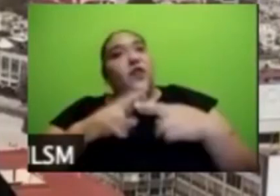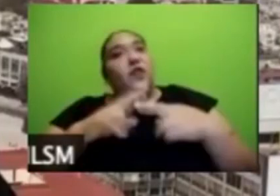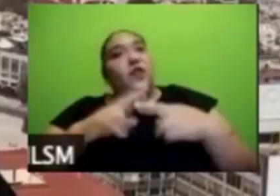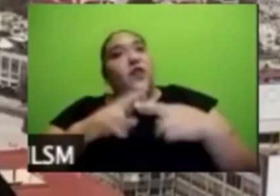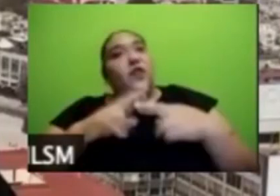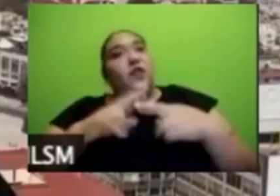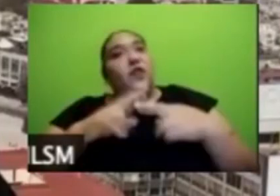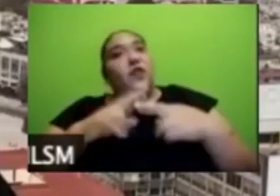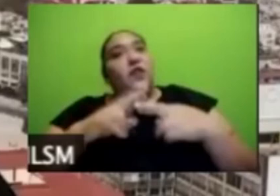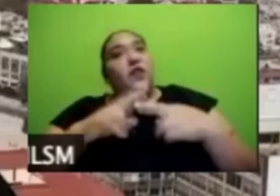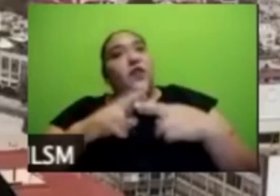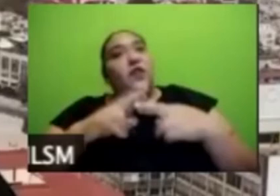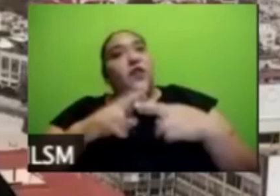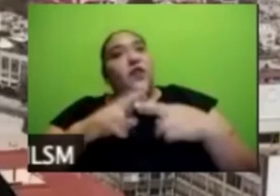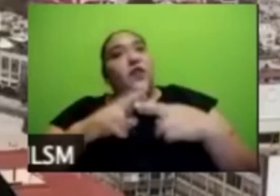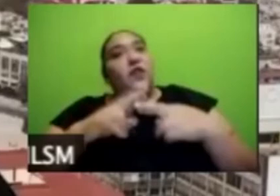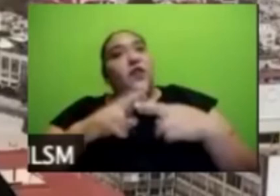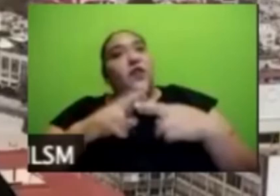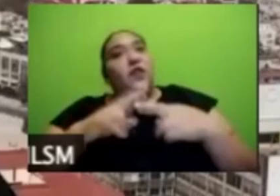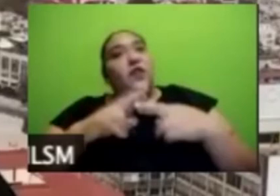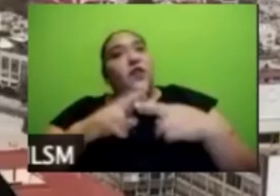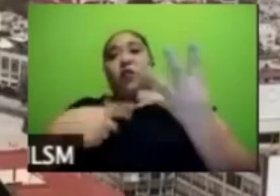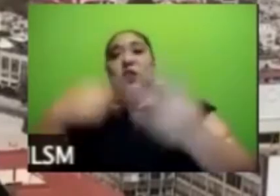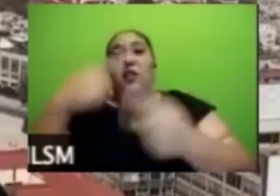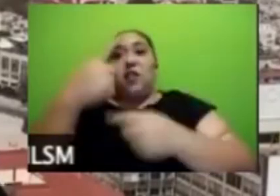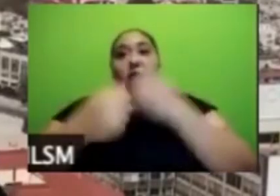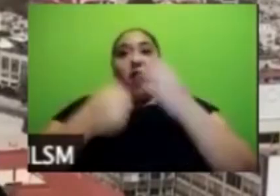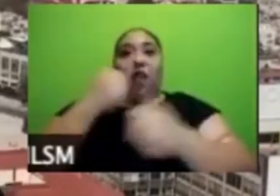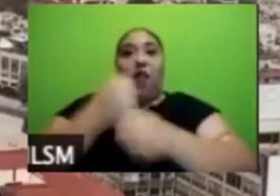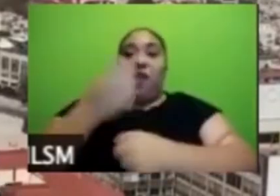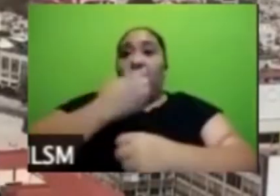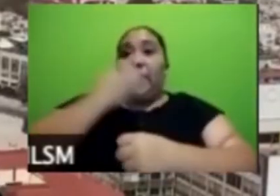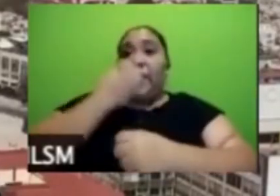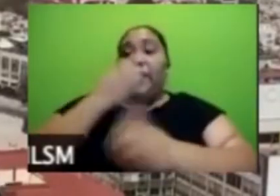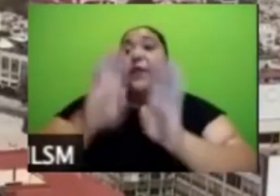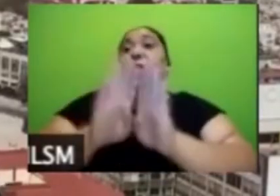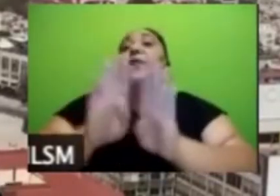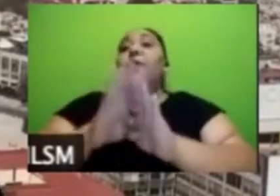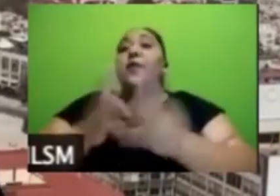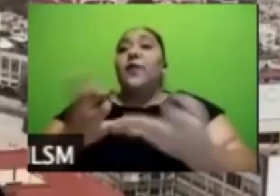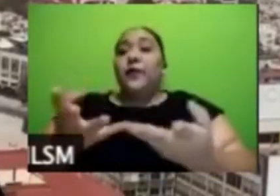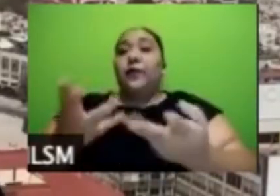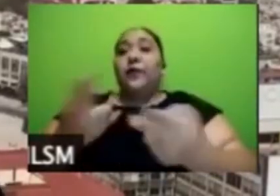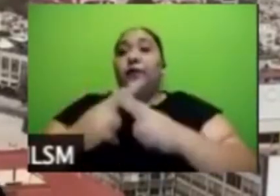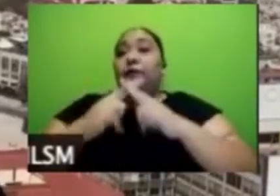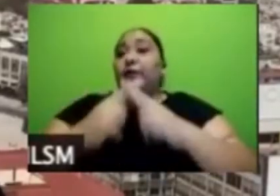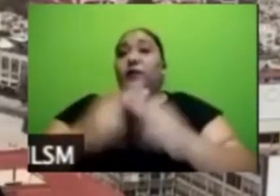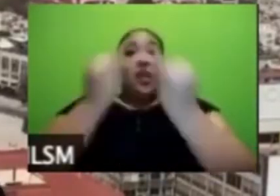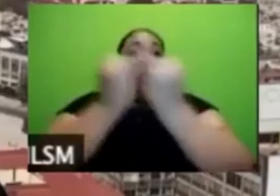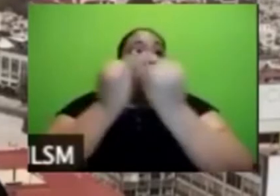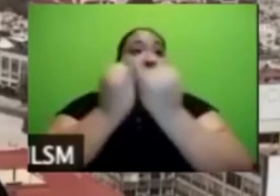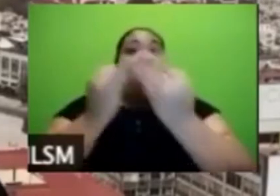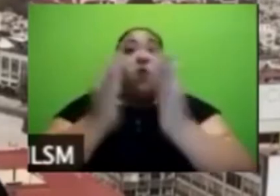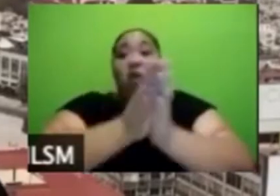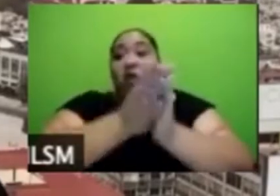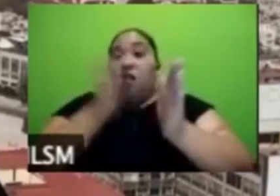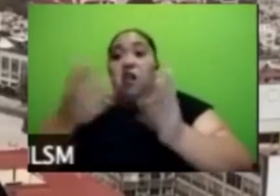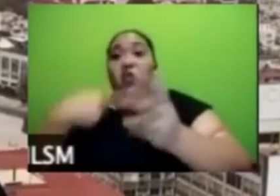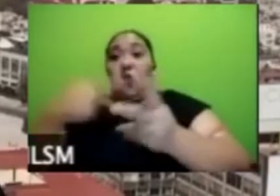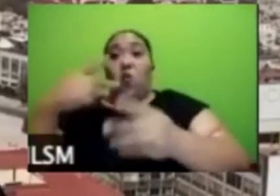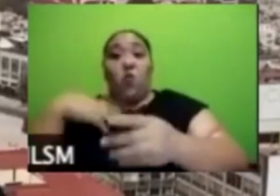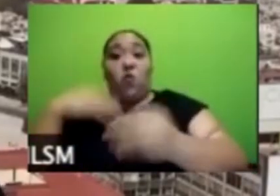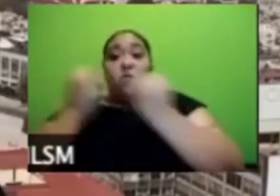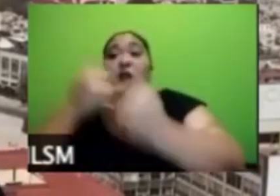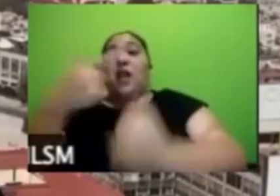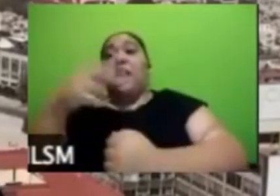educación que se dio durante este periodo y así podemos ver vendedores ambulantes coincido con Graciela son a los que más